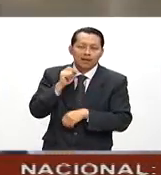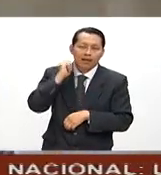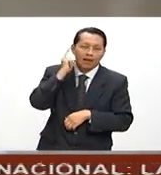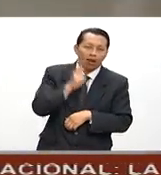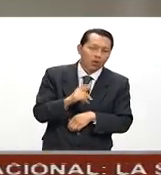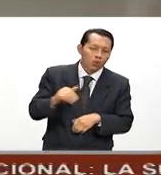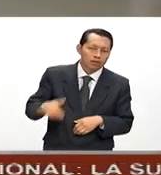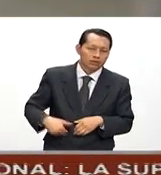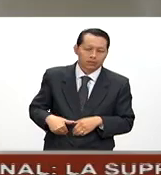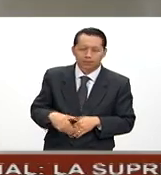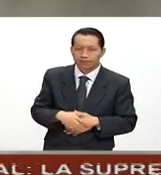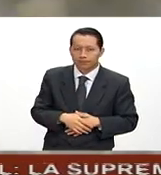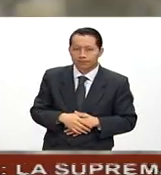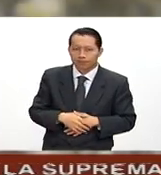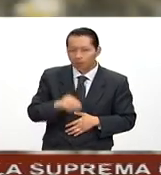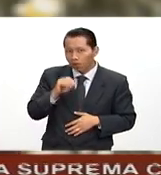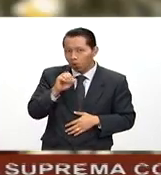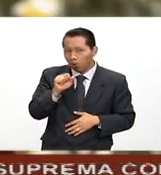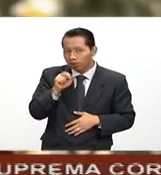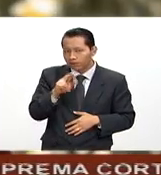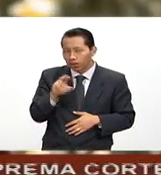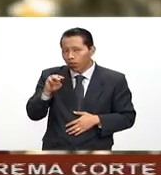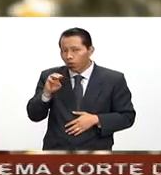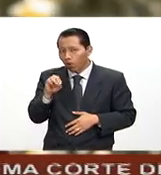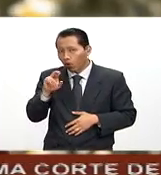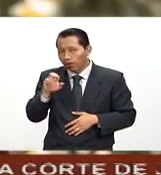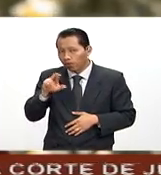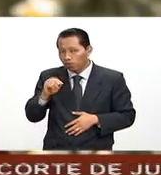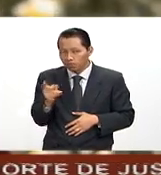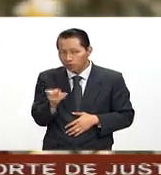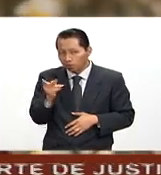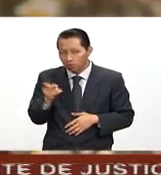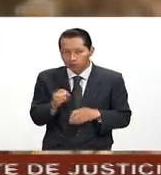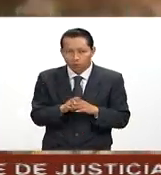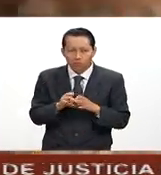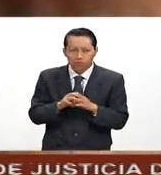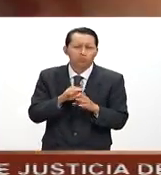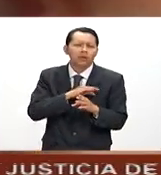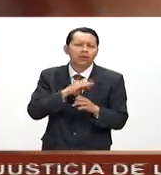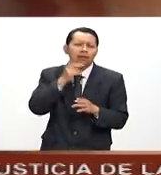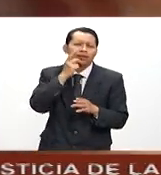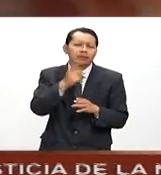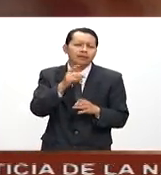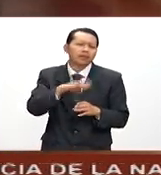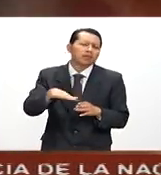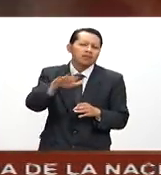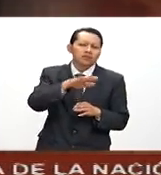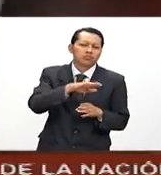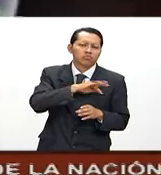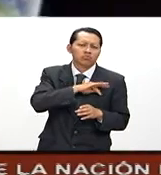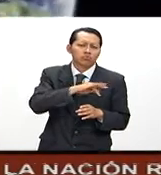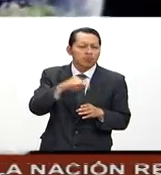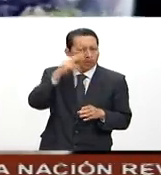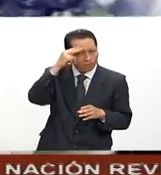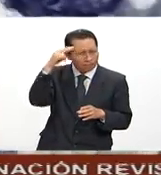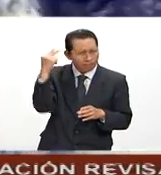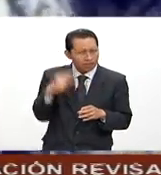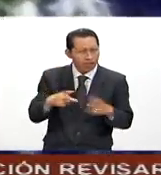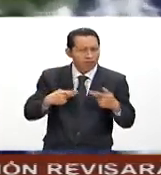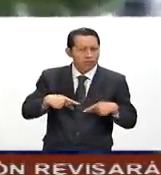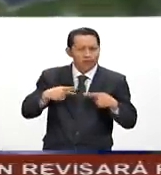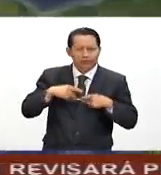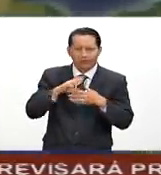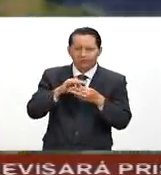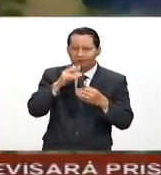algún tipo de accidente. Oscar Moreno, ¿cómo le podríamos decir o cómo le podrías decir tú a los mexicanos que dicen,